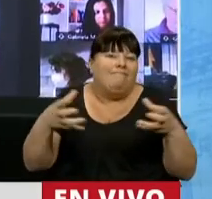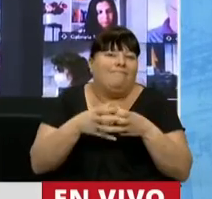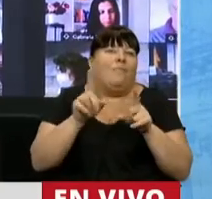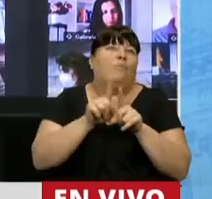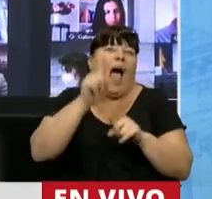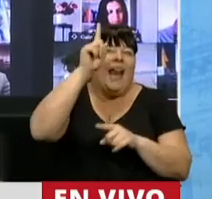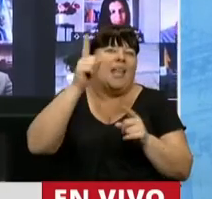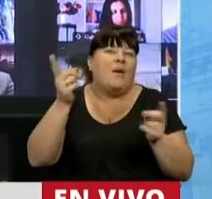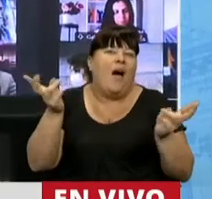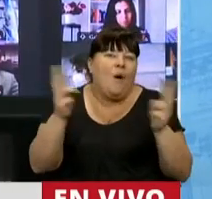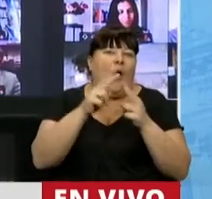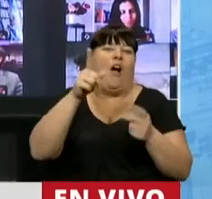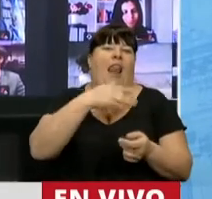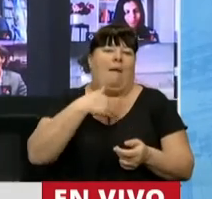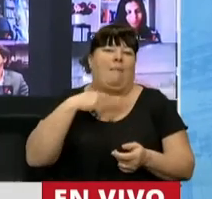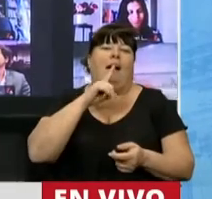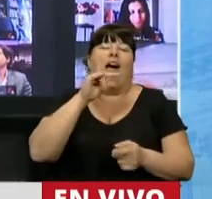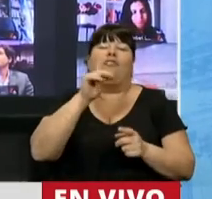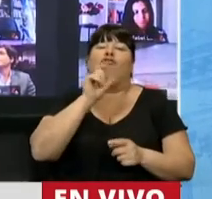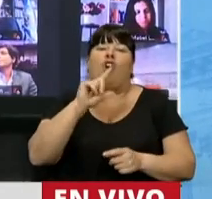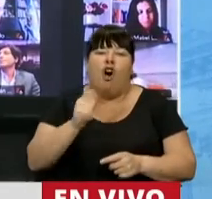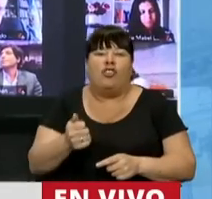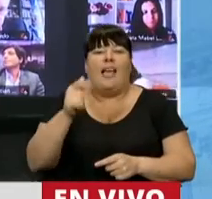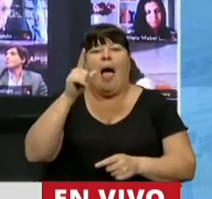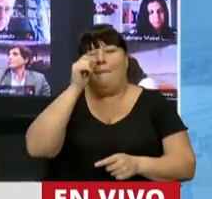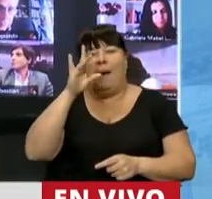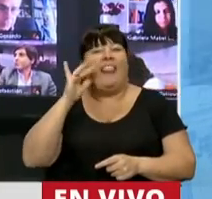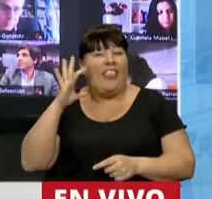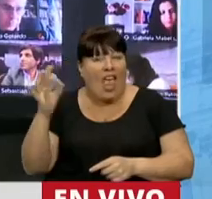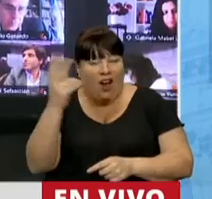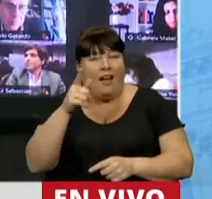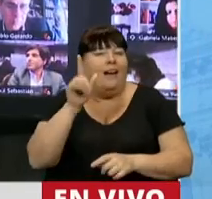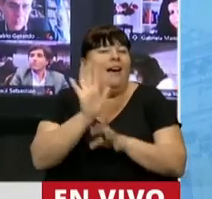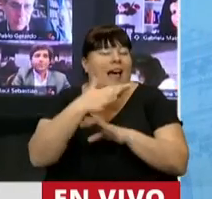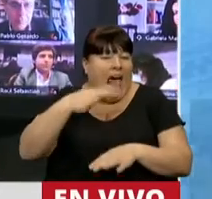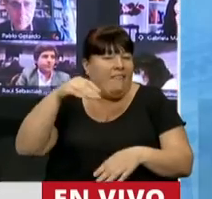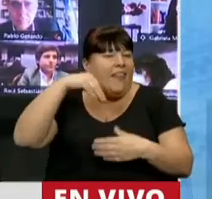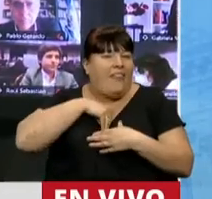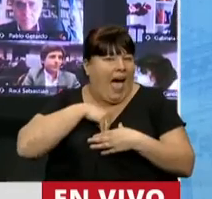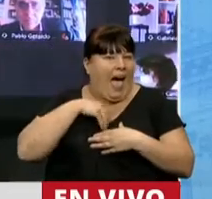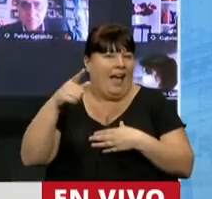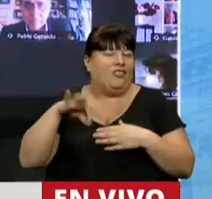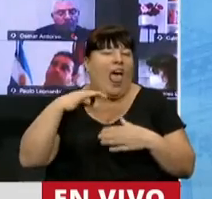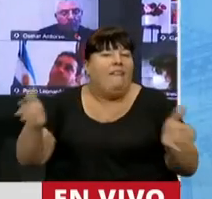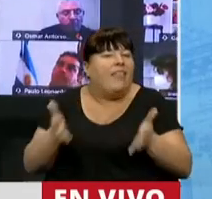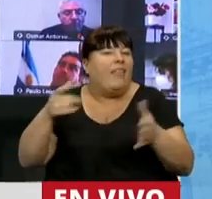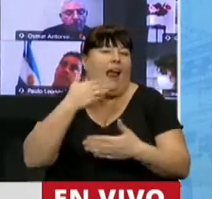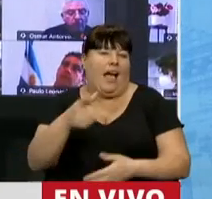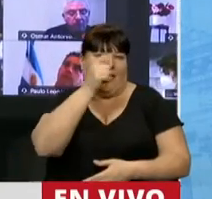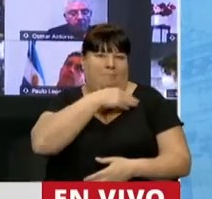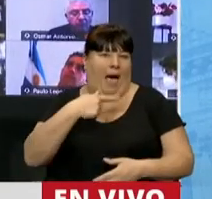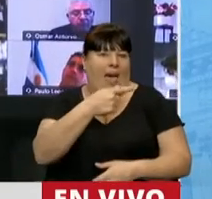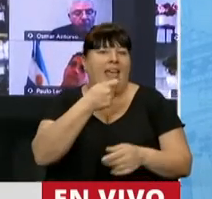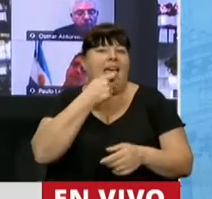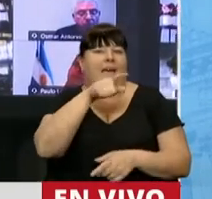allá arriba con Doña Tota y con Don Diego, que en el fondo eran lo que más los movió toda la vida, sus